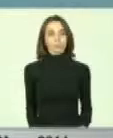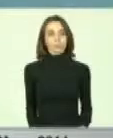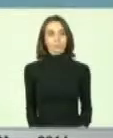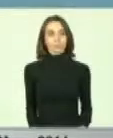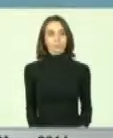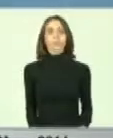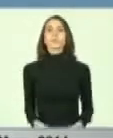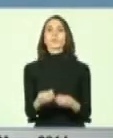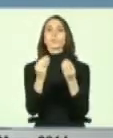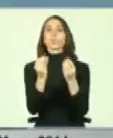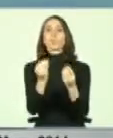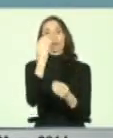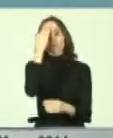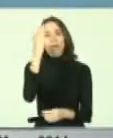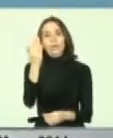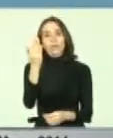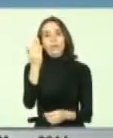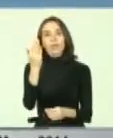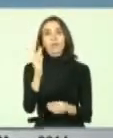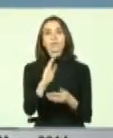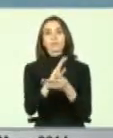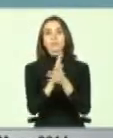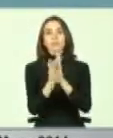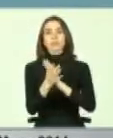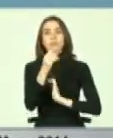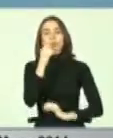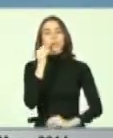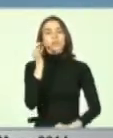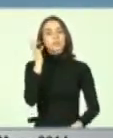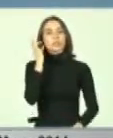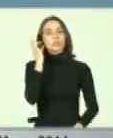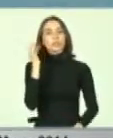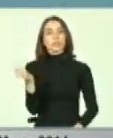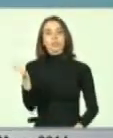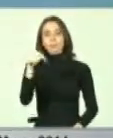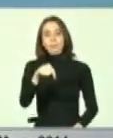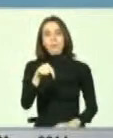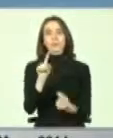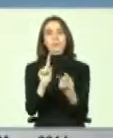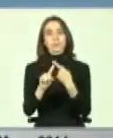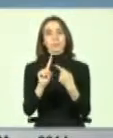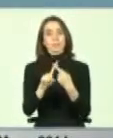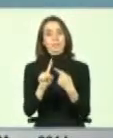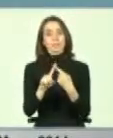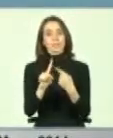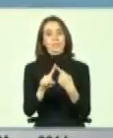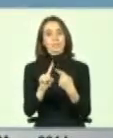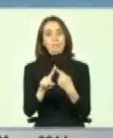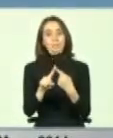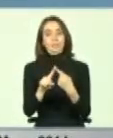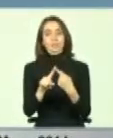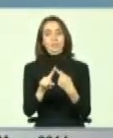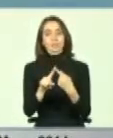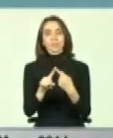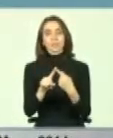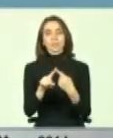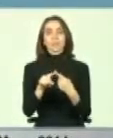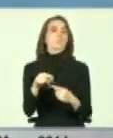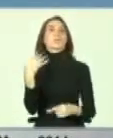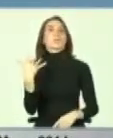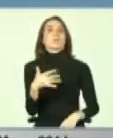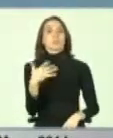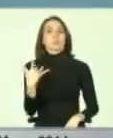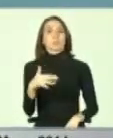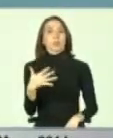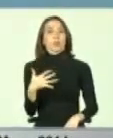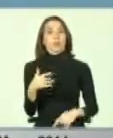Muy buenos días a todas y todos quienes están presentes y participando de este significativo